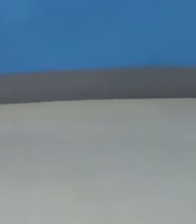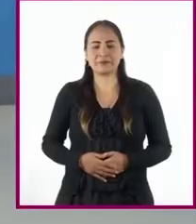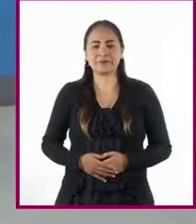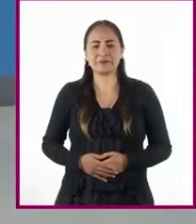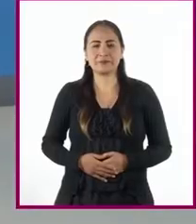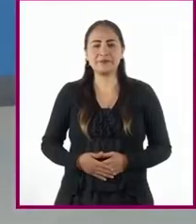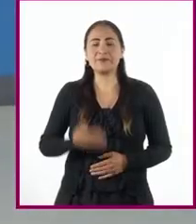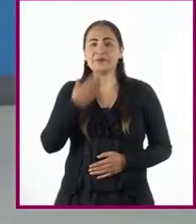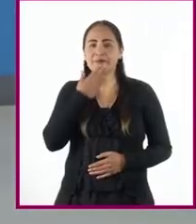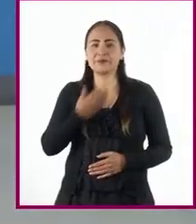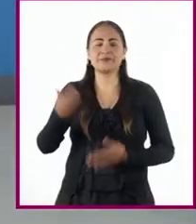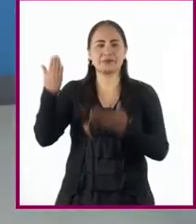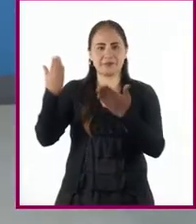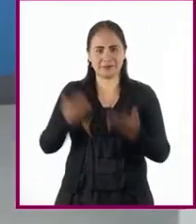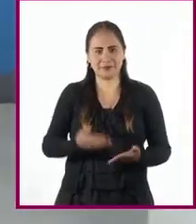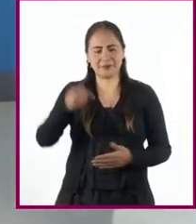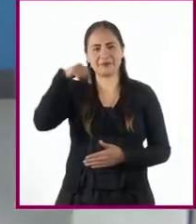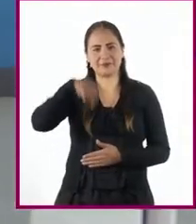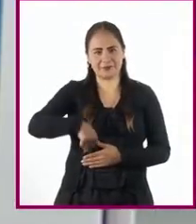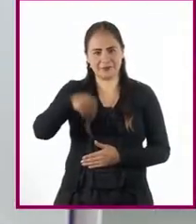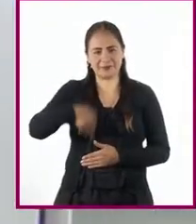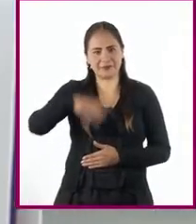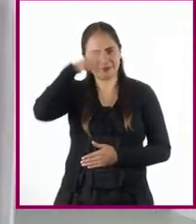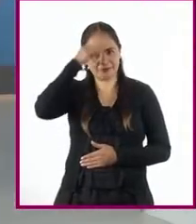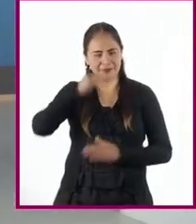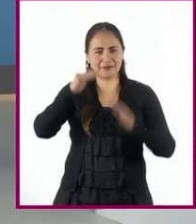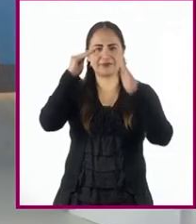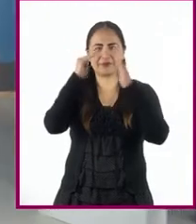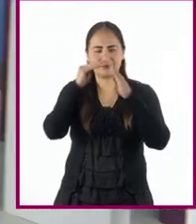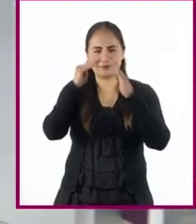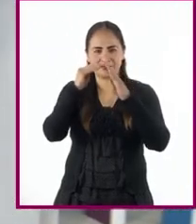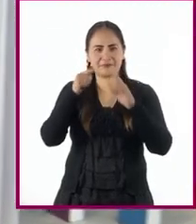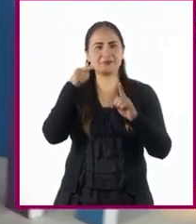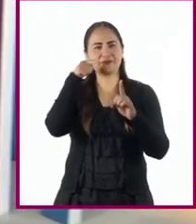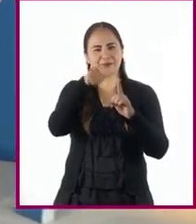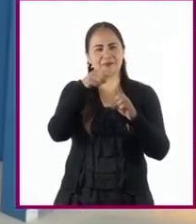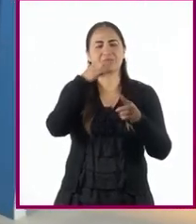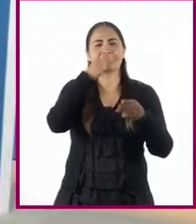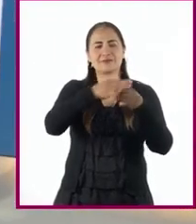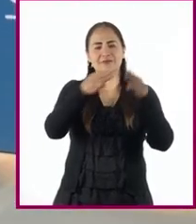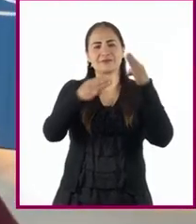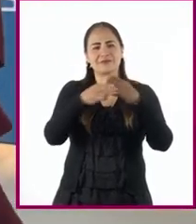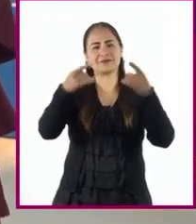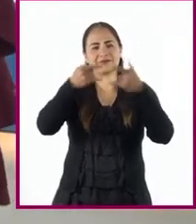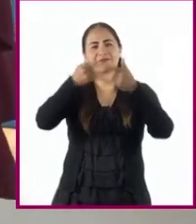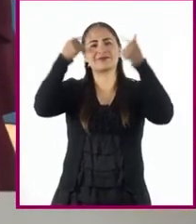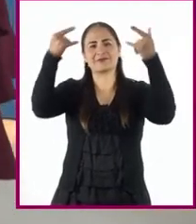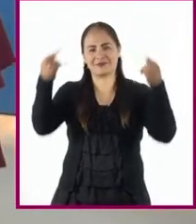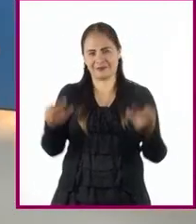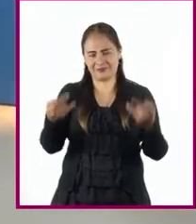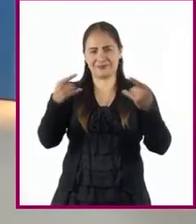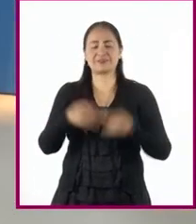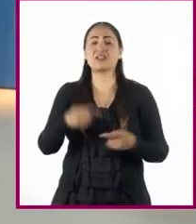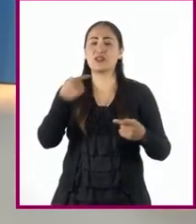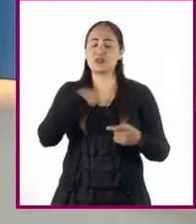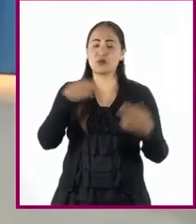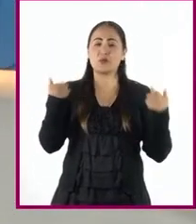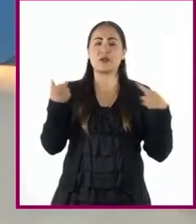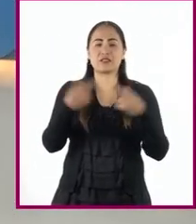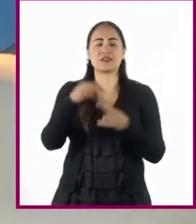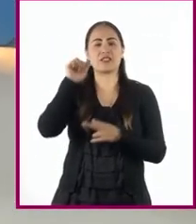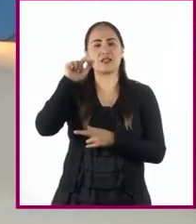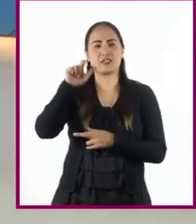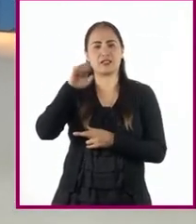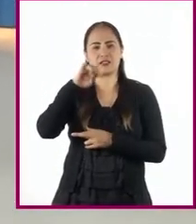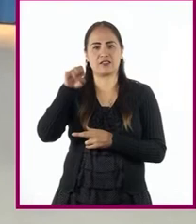Bienvenidas y bienvenidos a una sesión más de Aprende en Casa correspondiente a la asignatura Historia. Soy la maestra Alejandra